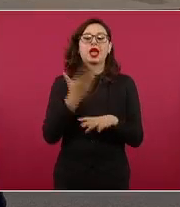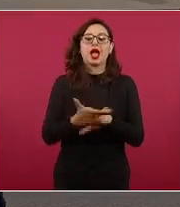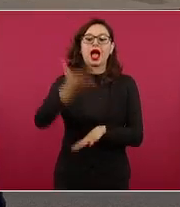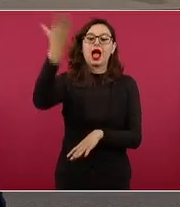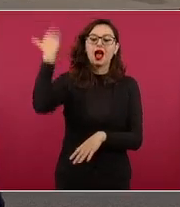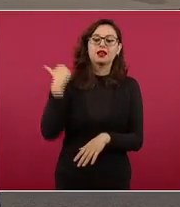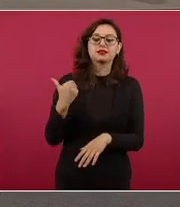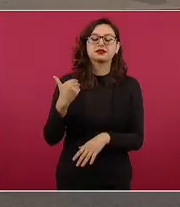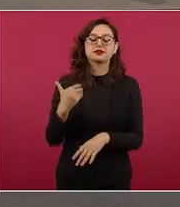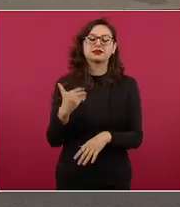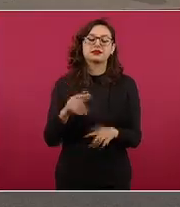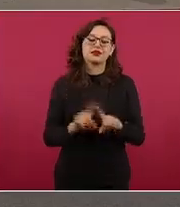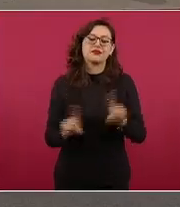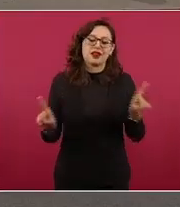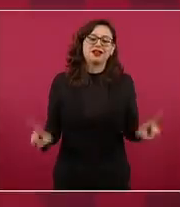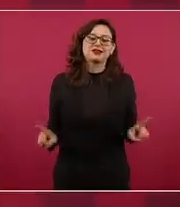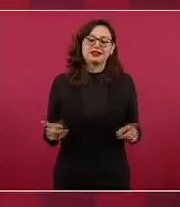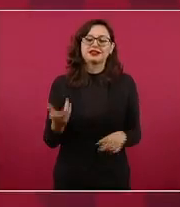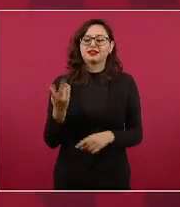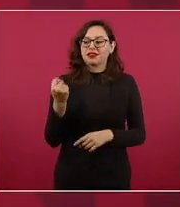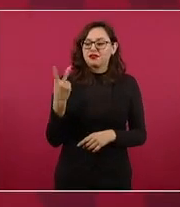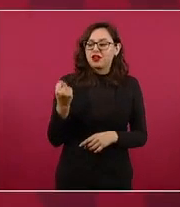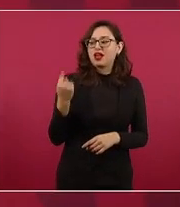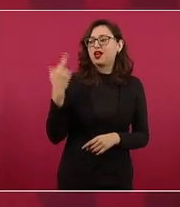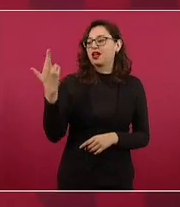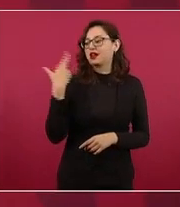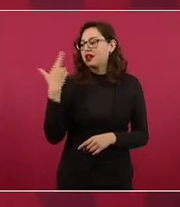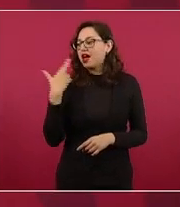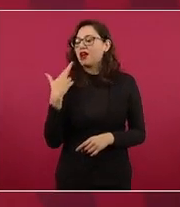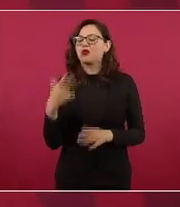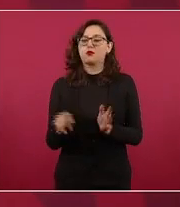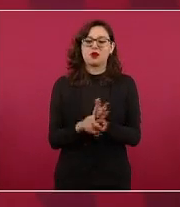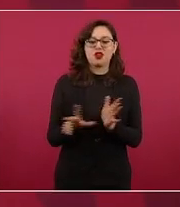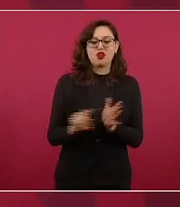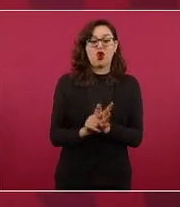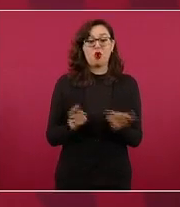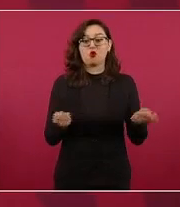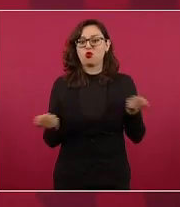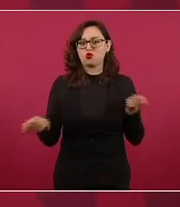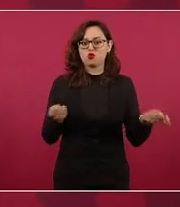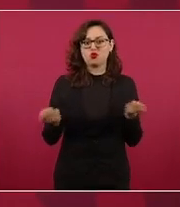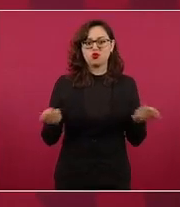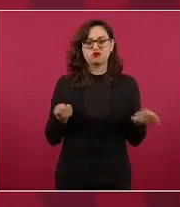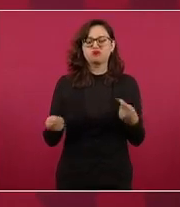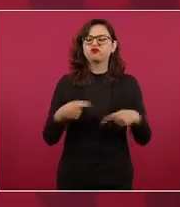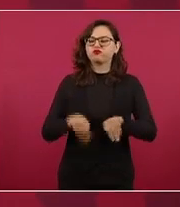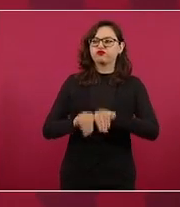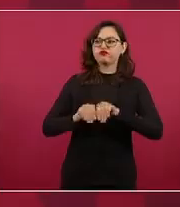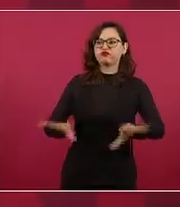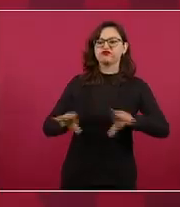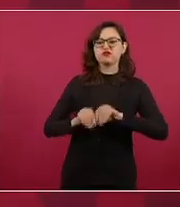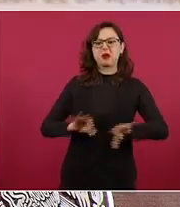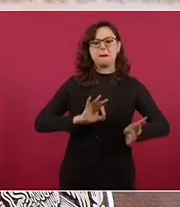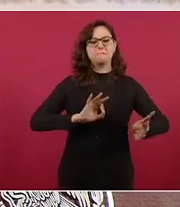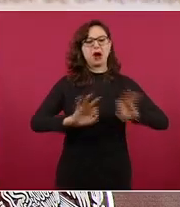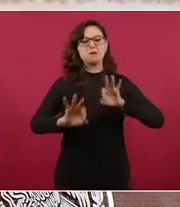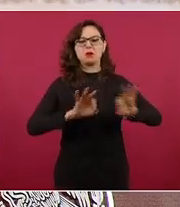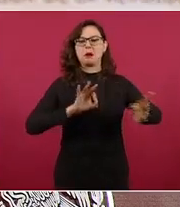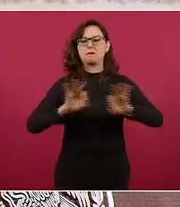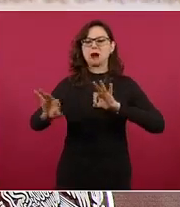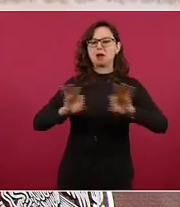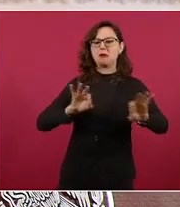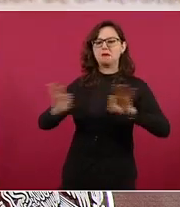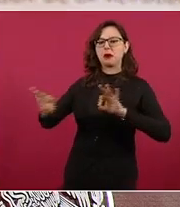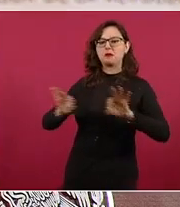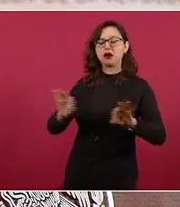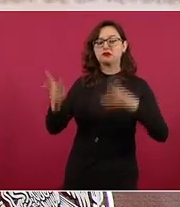imponían gobernantes todavía por ejemplo en